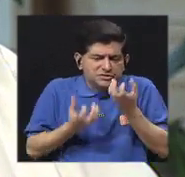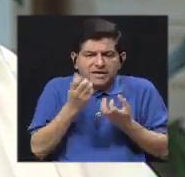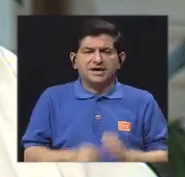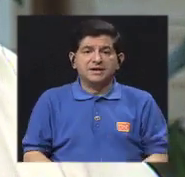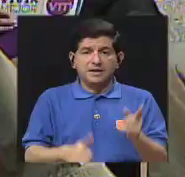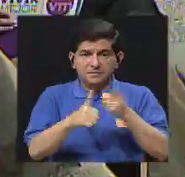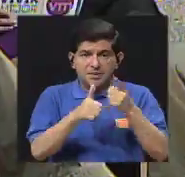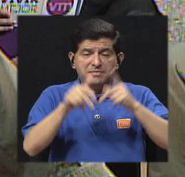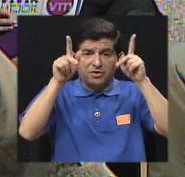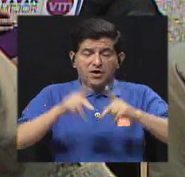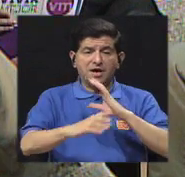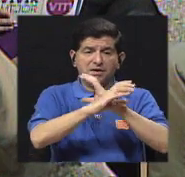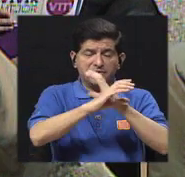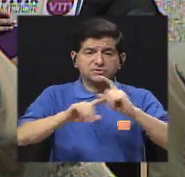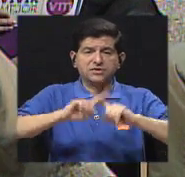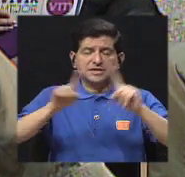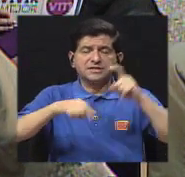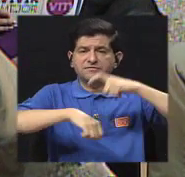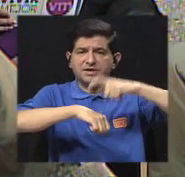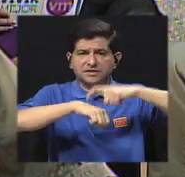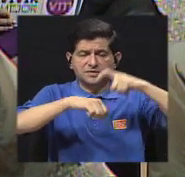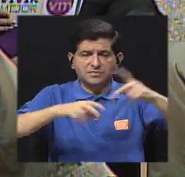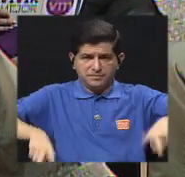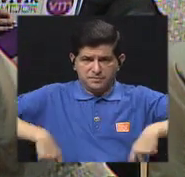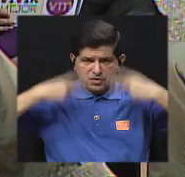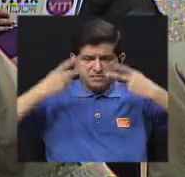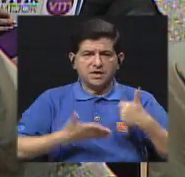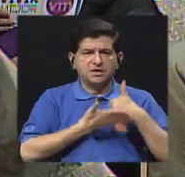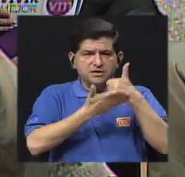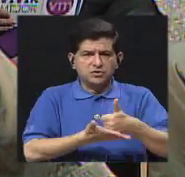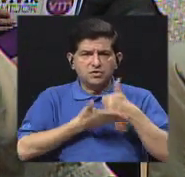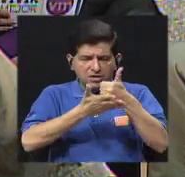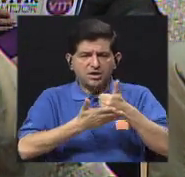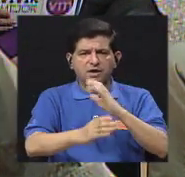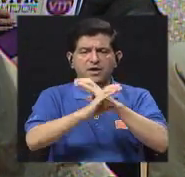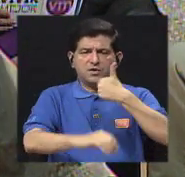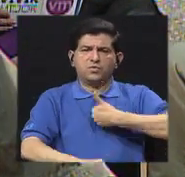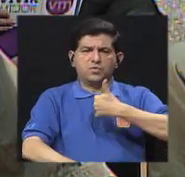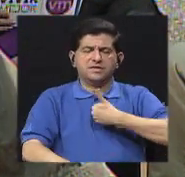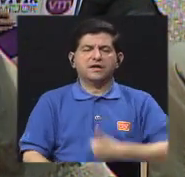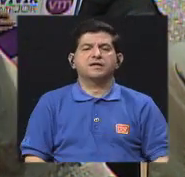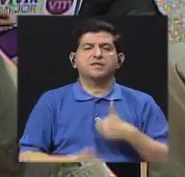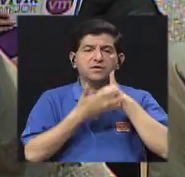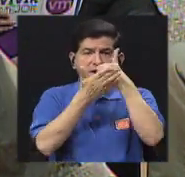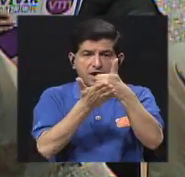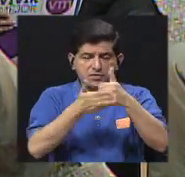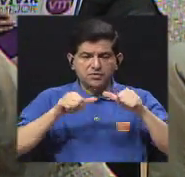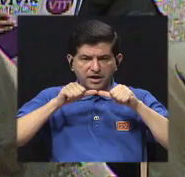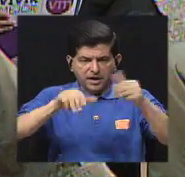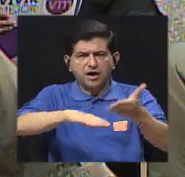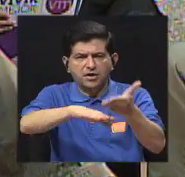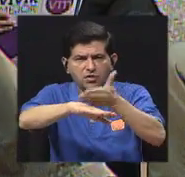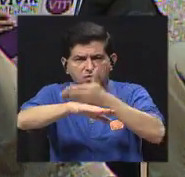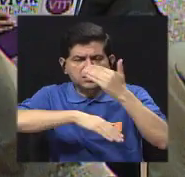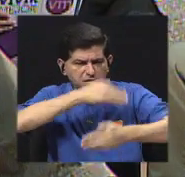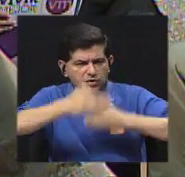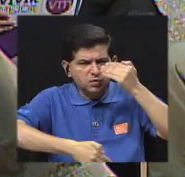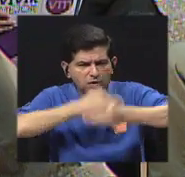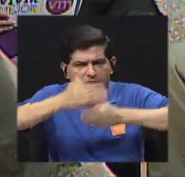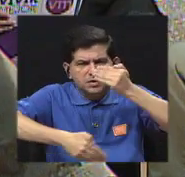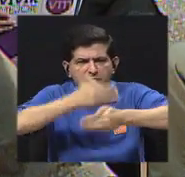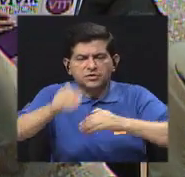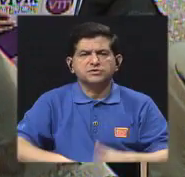es cuidarlas en diferentes etapas de su vida y poderle ayudarle en su autocuidado, poder ayudarle a seguir adelante en ese proceso